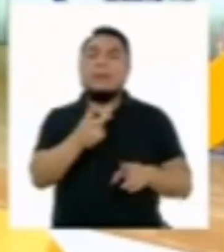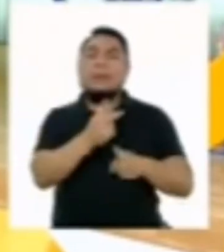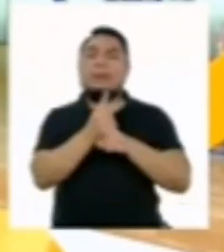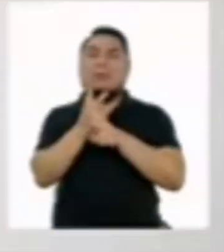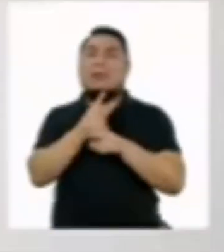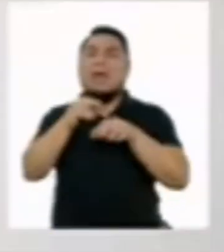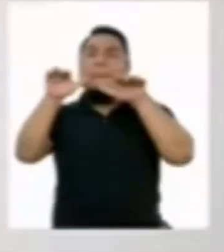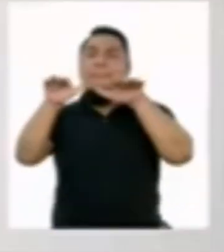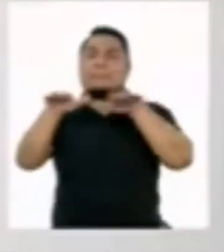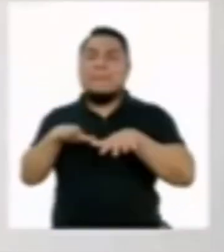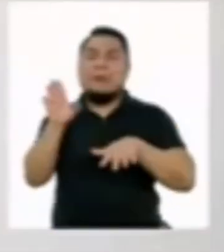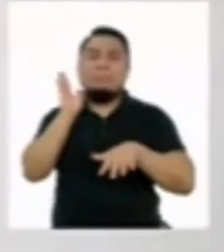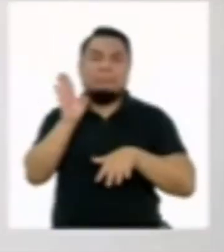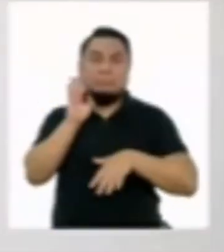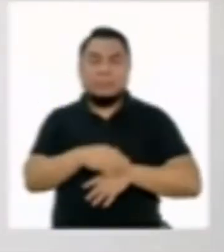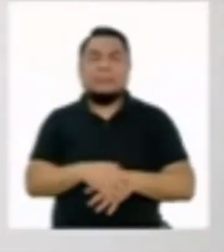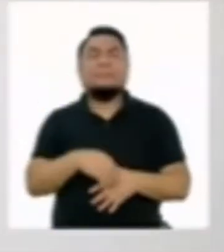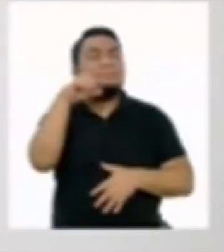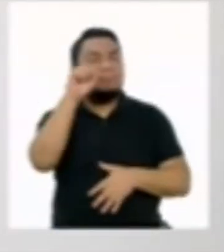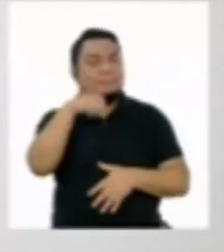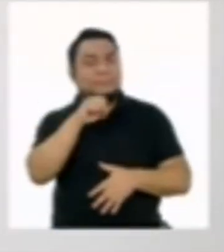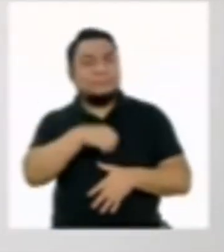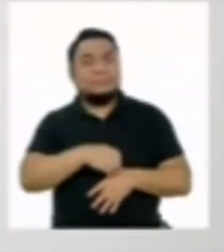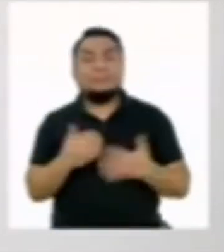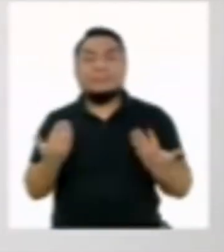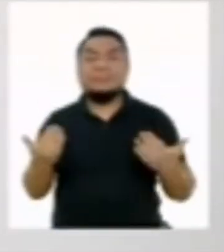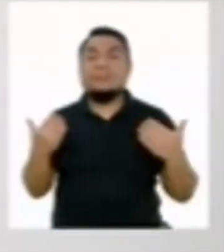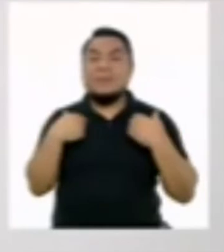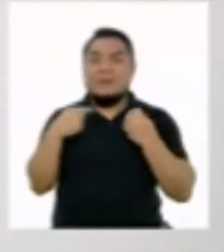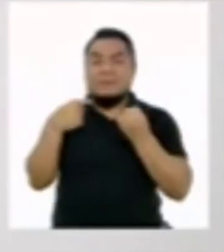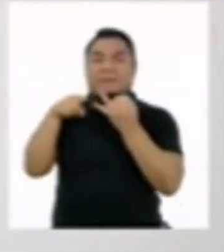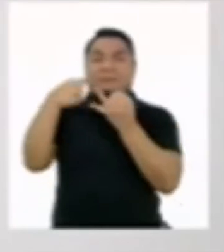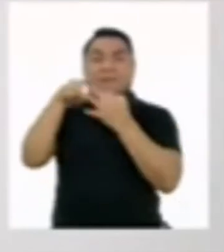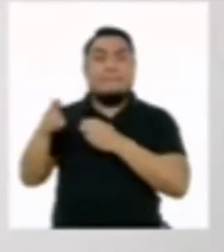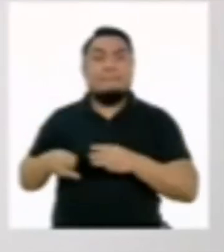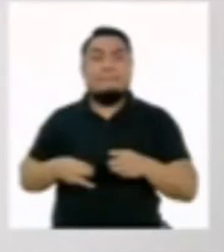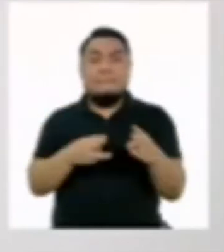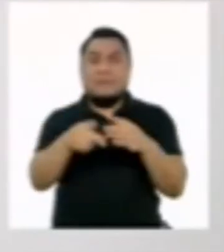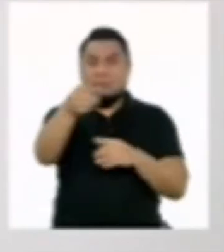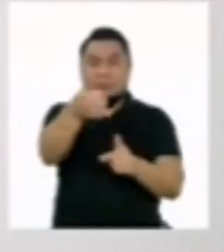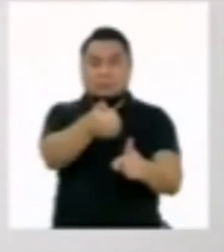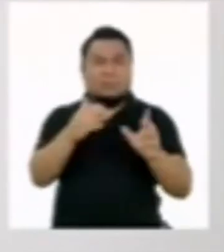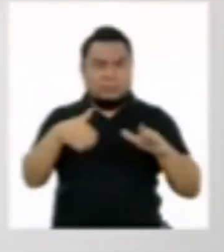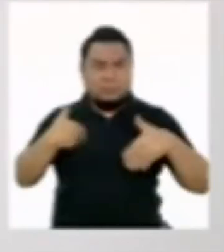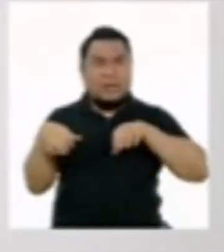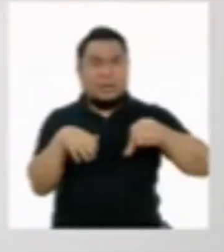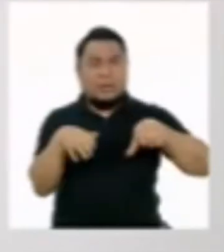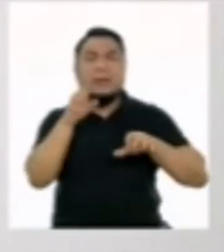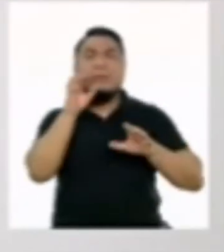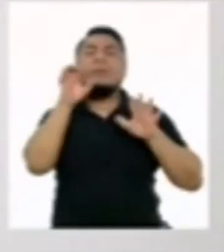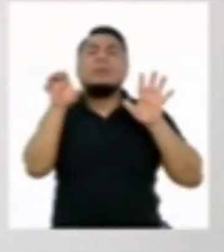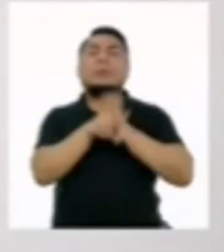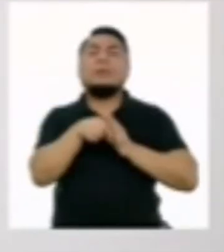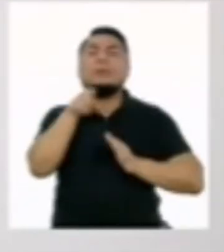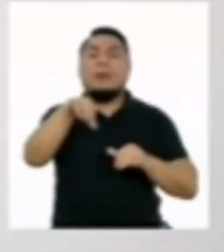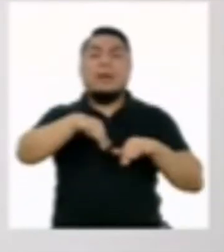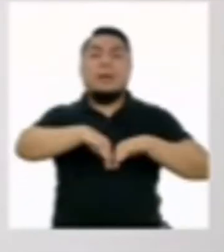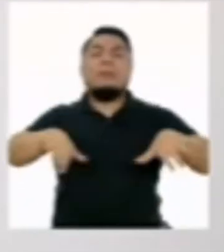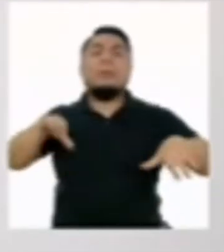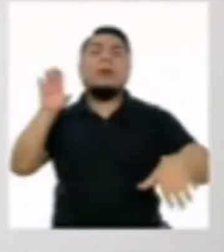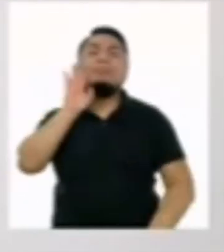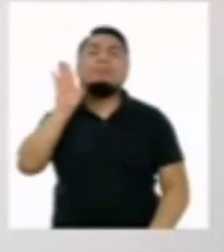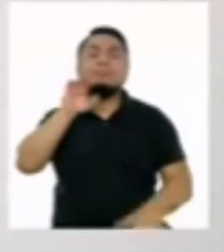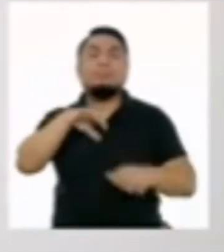huella de carbono. Así es. Y tenemos varias alternativas a nuestro alcance. Por ejemplo, separar la